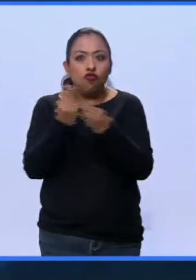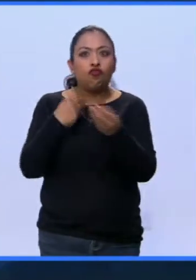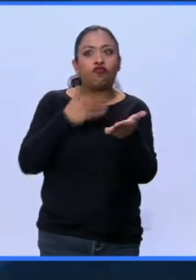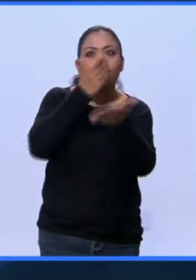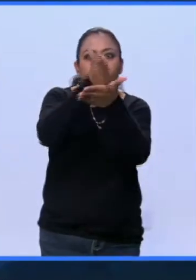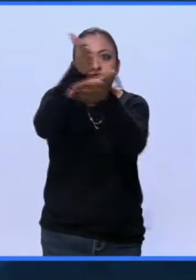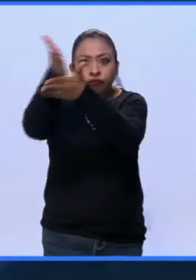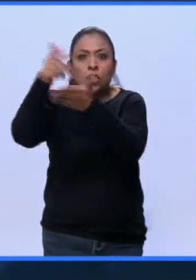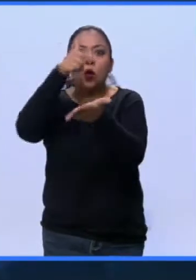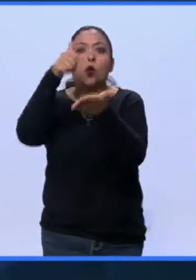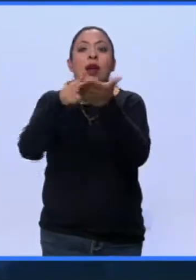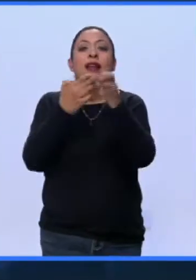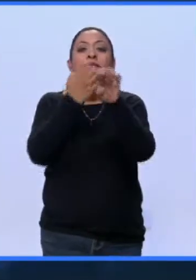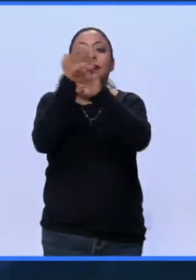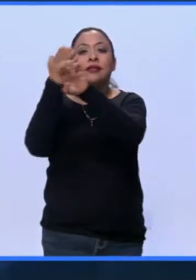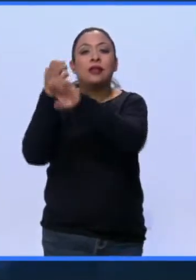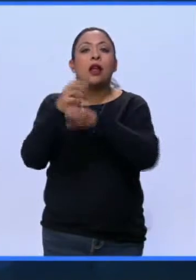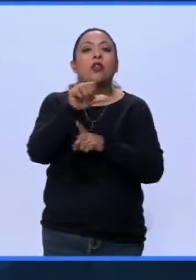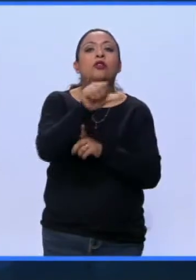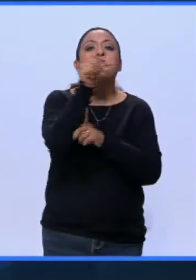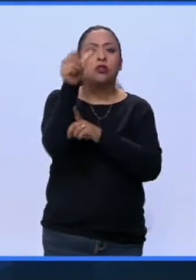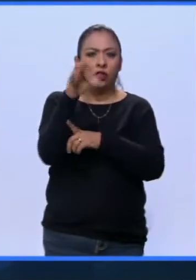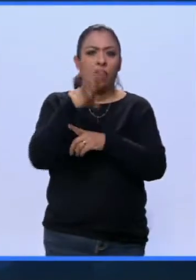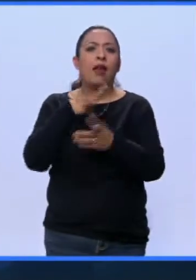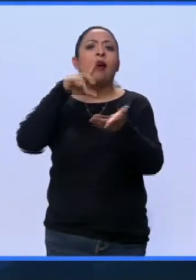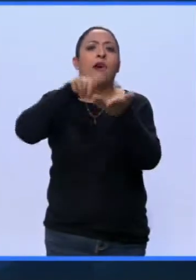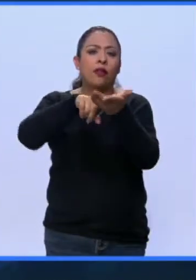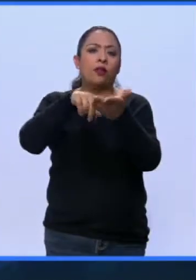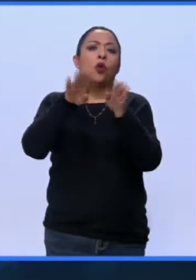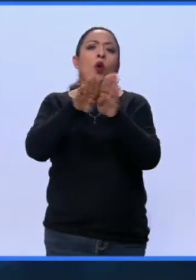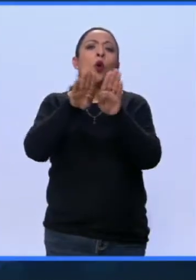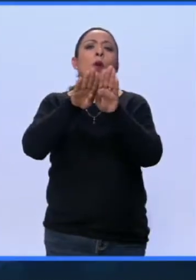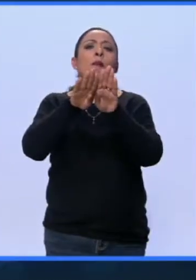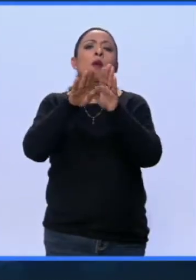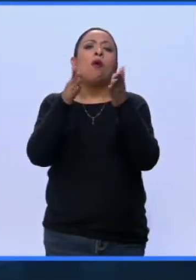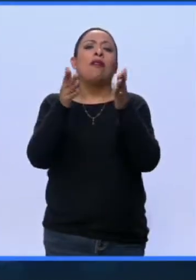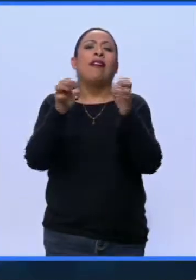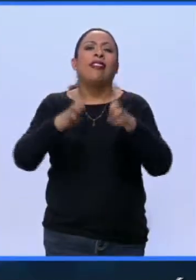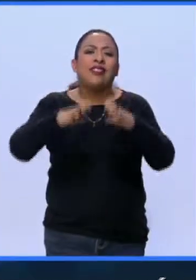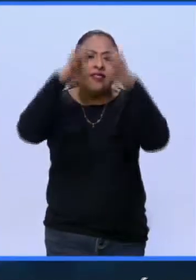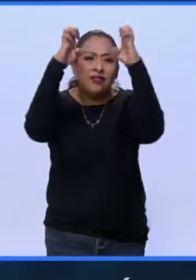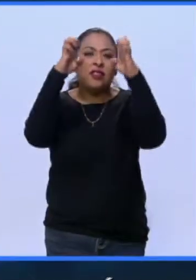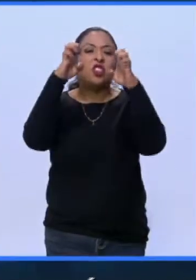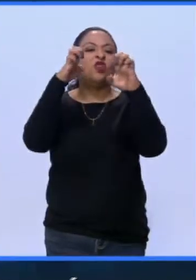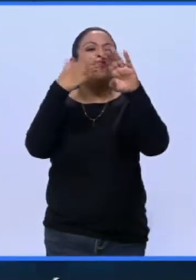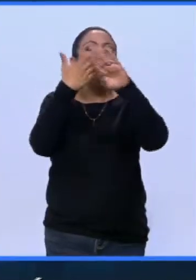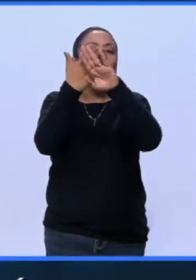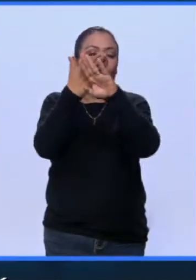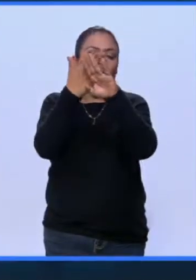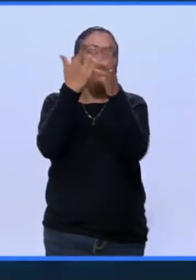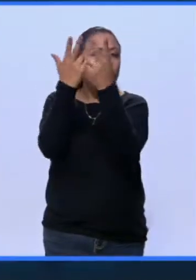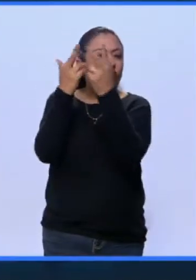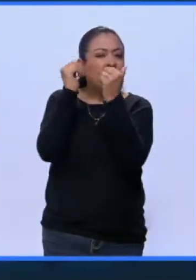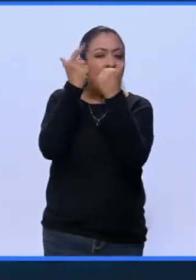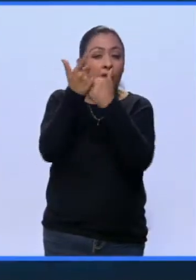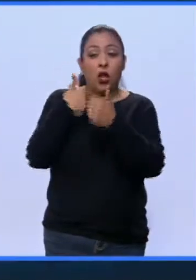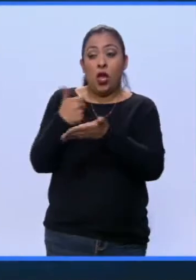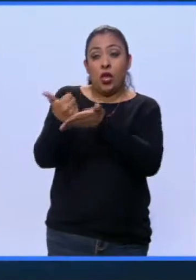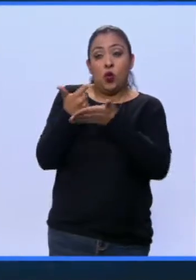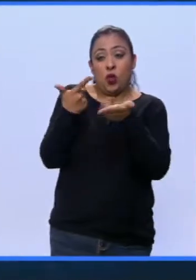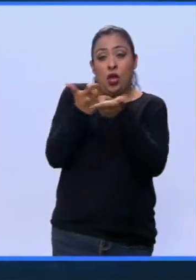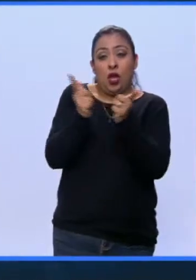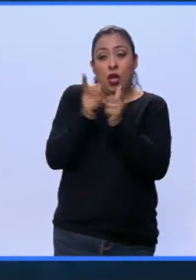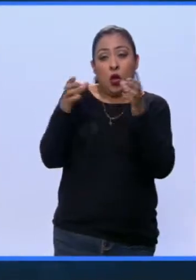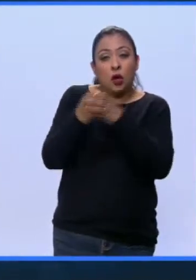en los 11 estados en donde hay monumentos afectados. Para ayudarnos a hacer brigadas y hacer